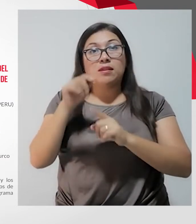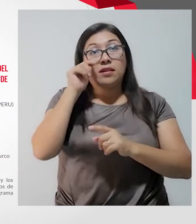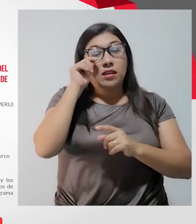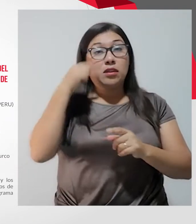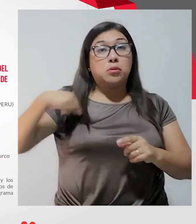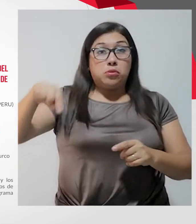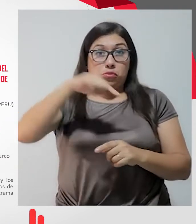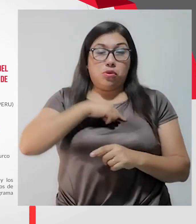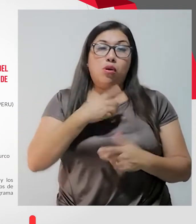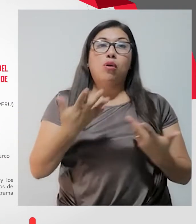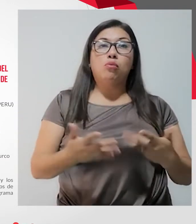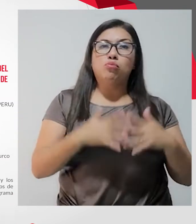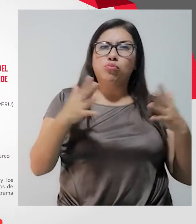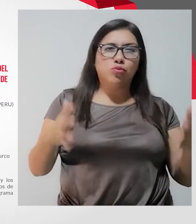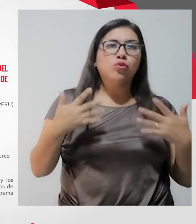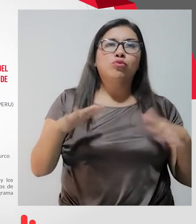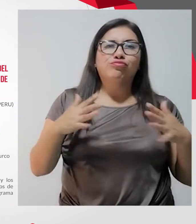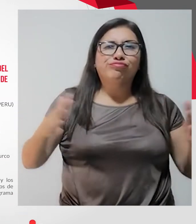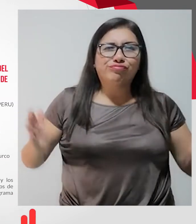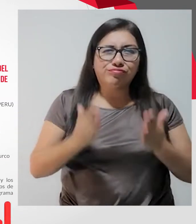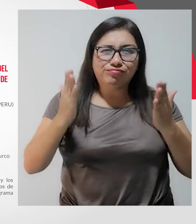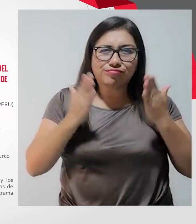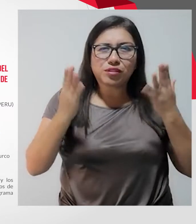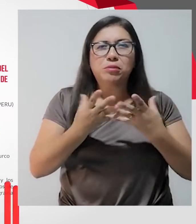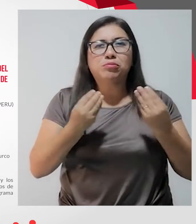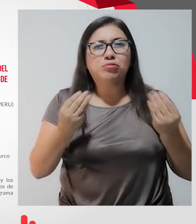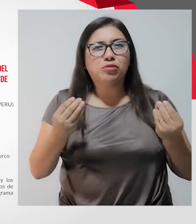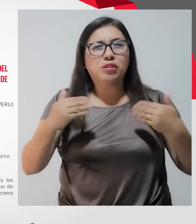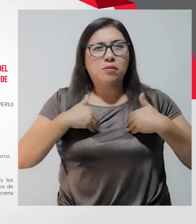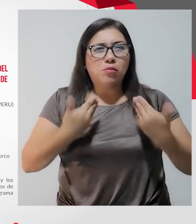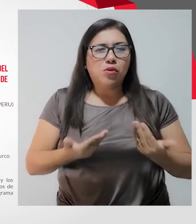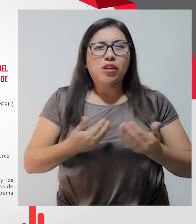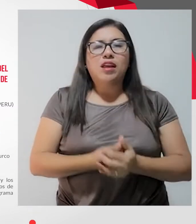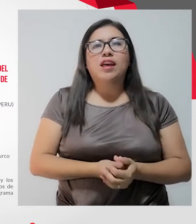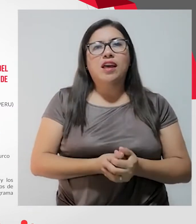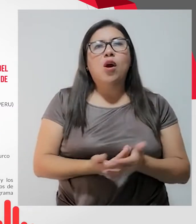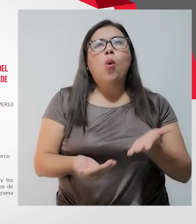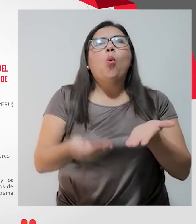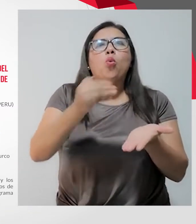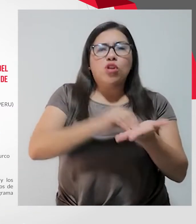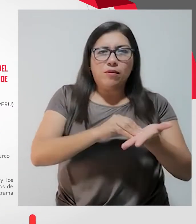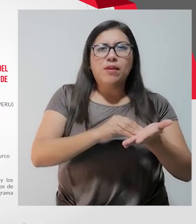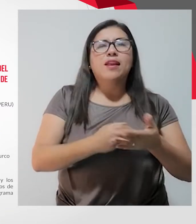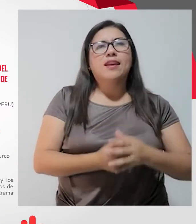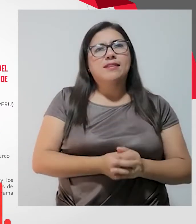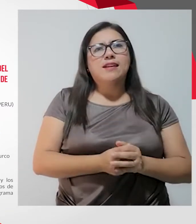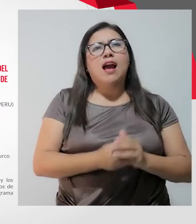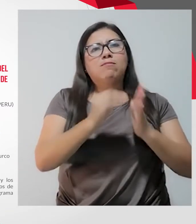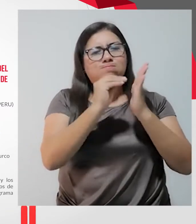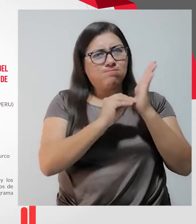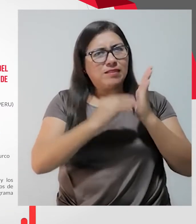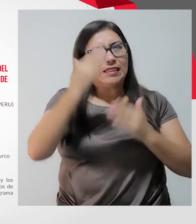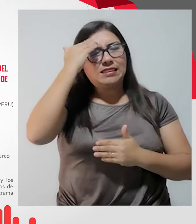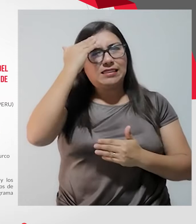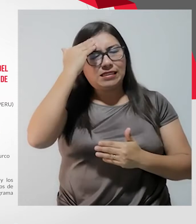muy, muy motivador restituir, ¿no? Este, los derechos de la persona con discapacidad de